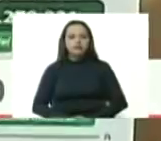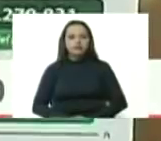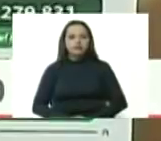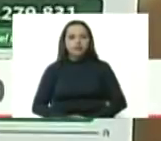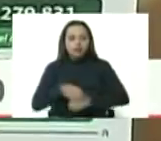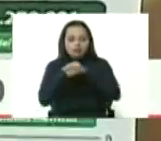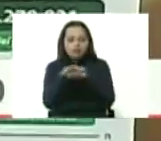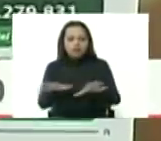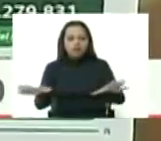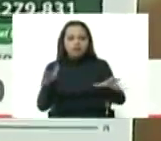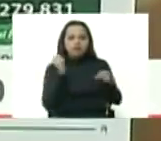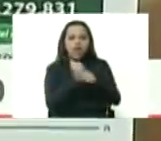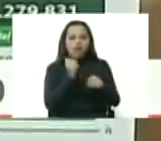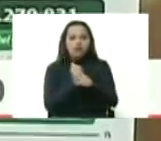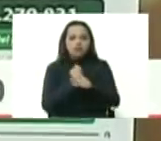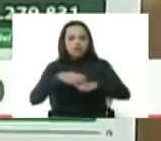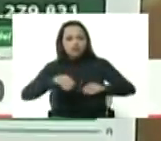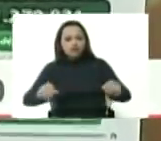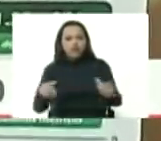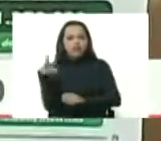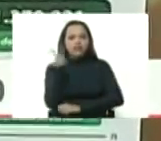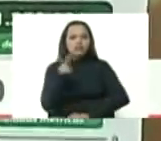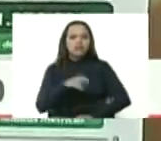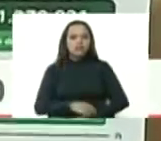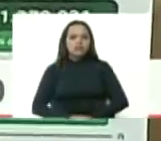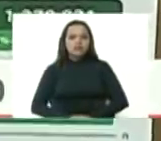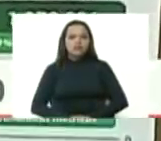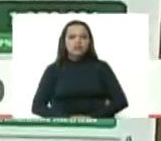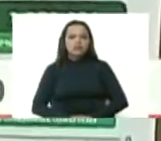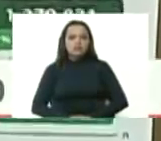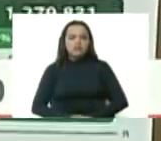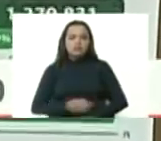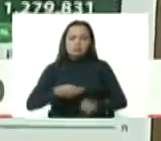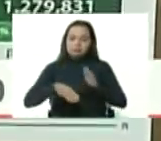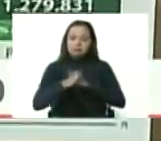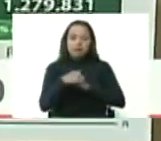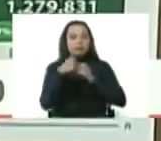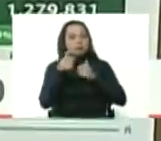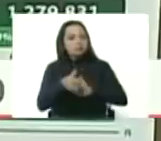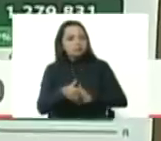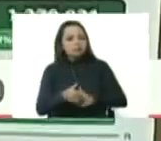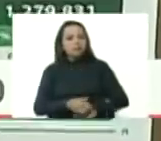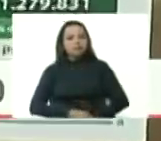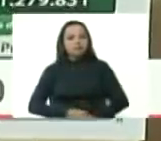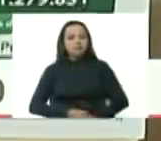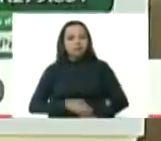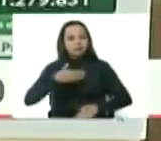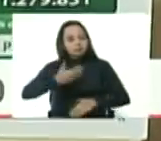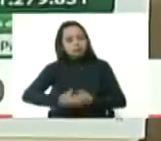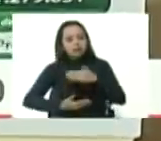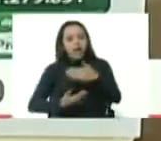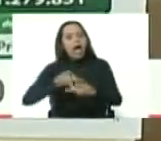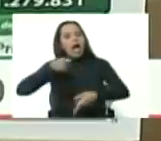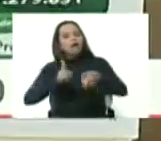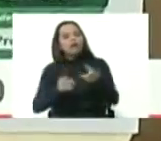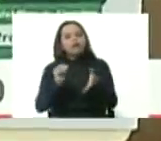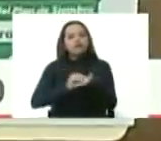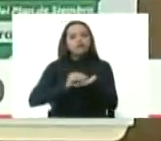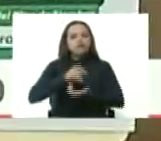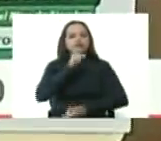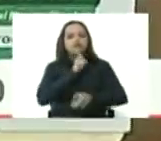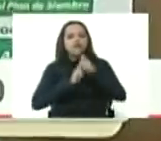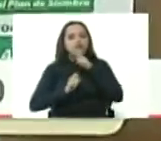expansión productiva de Venezuela y va bien va avanzando con dificultades a veces